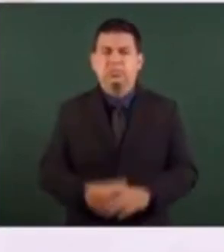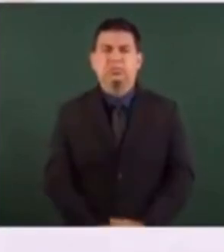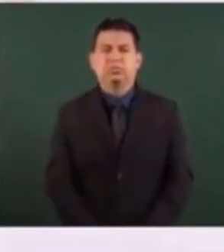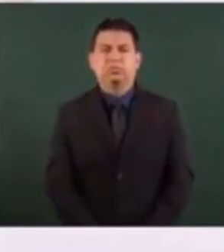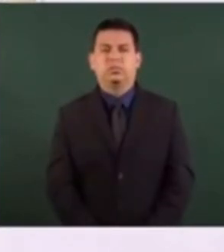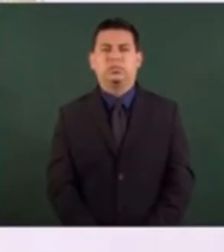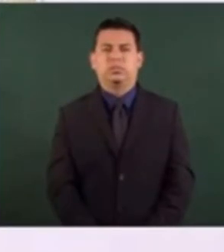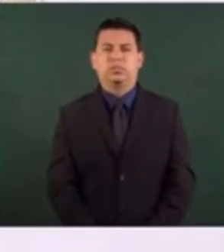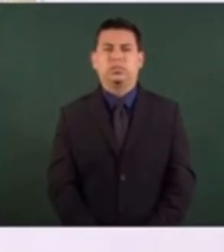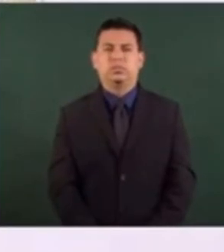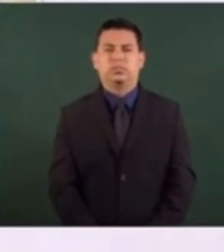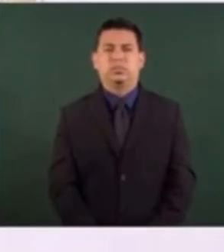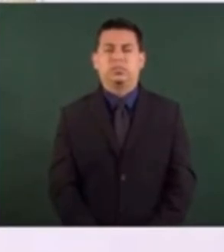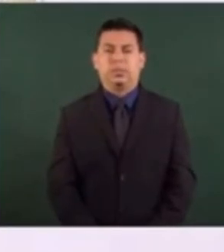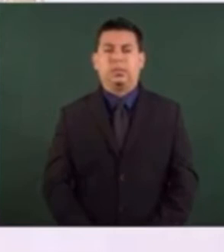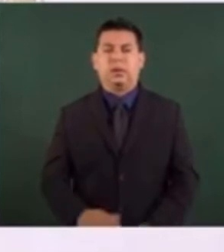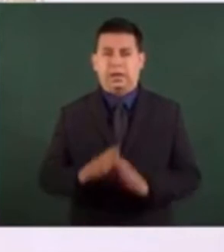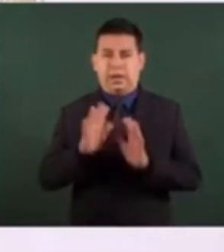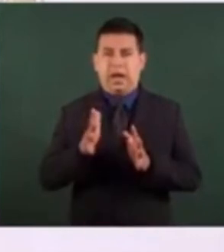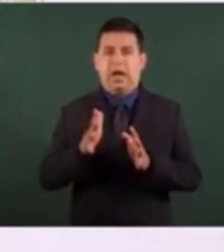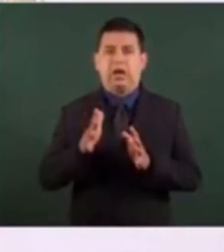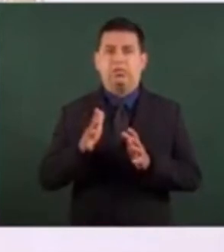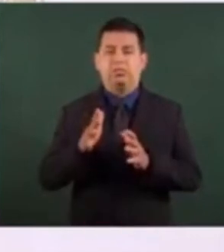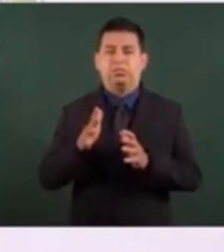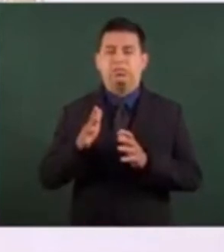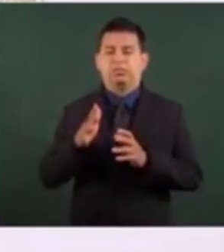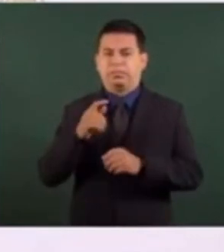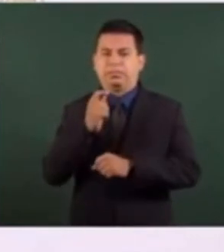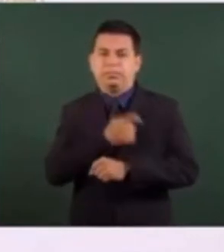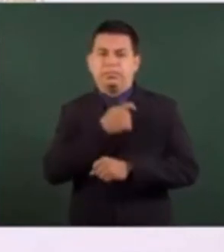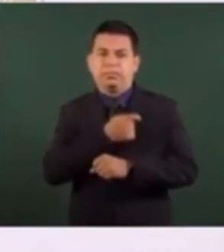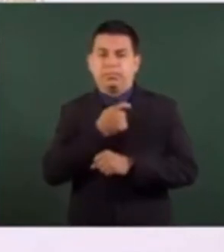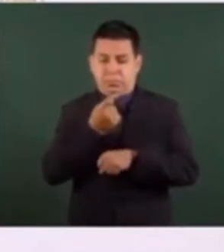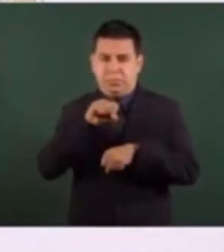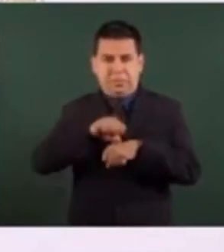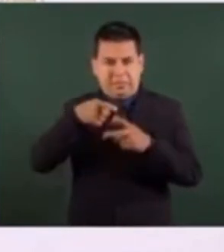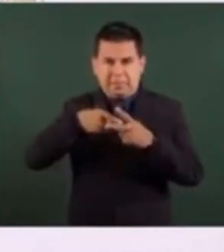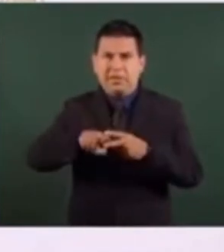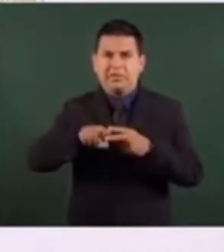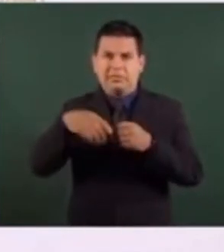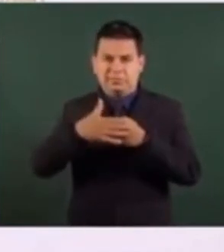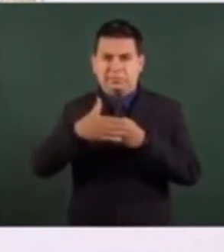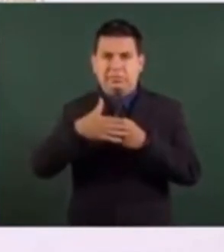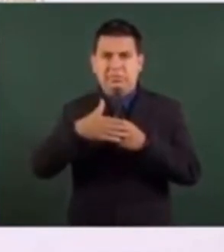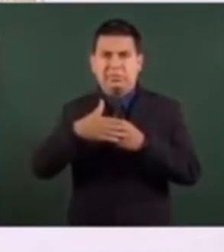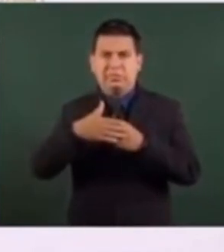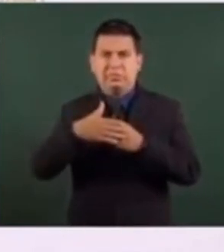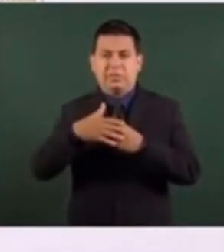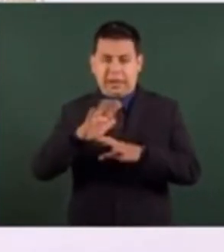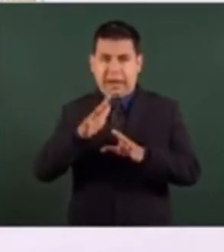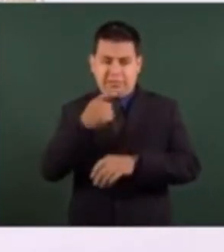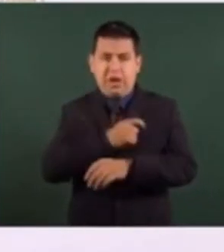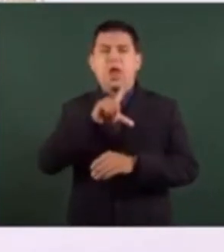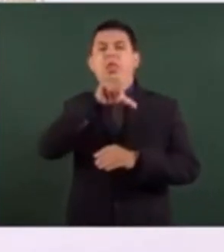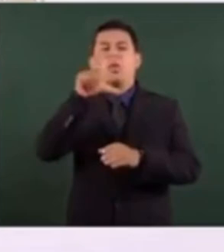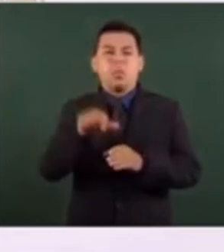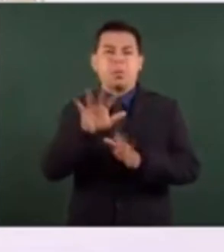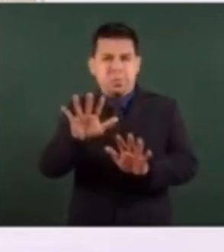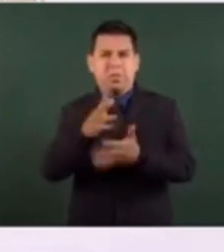también se va a terminar de vacunar desde la semana próxima a los que están en espera de su segunda dosis